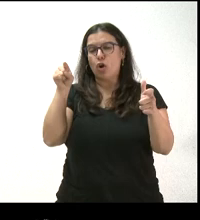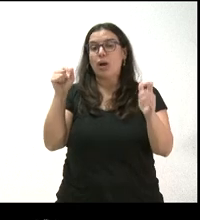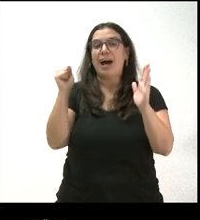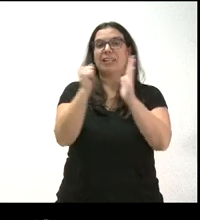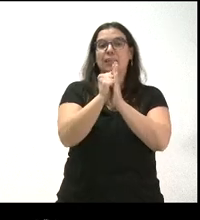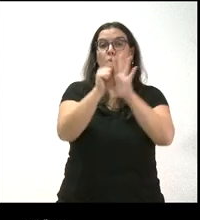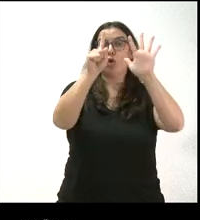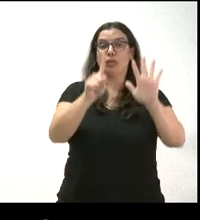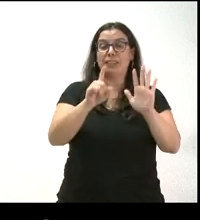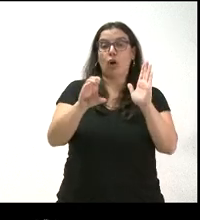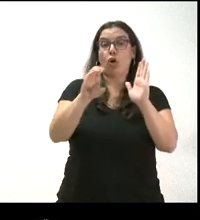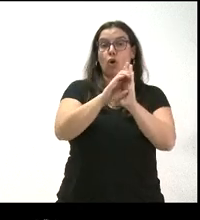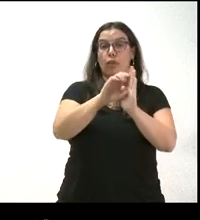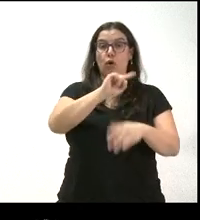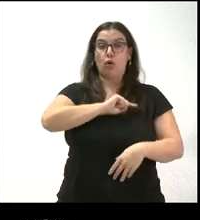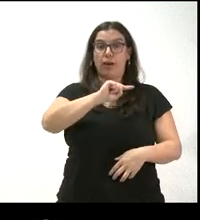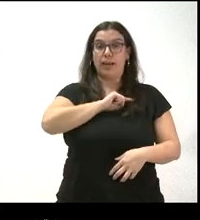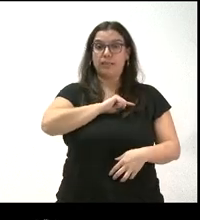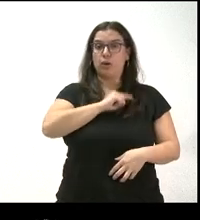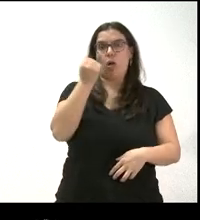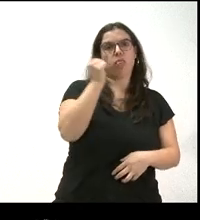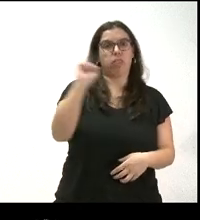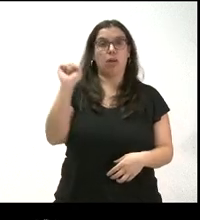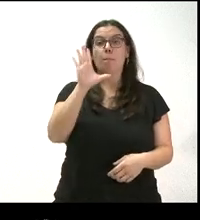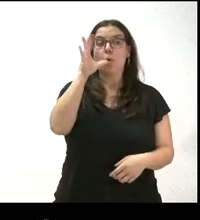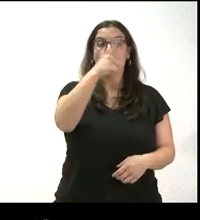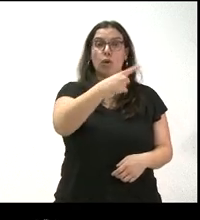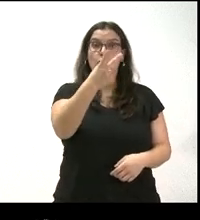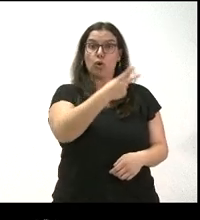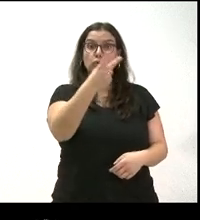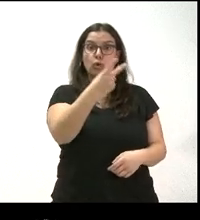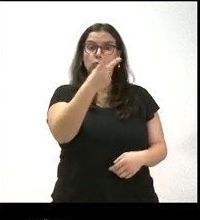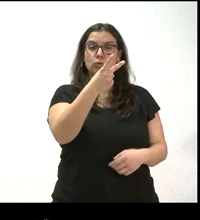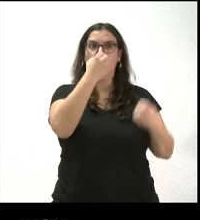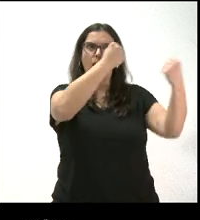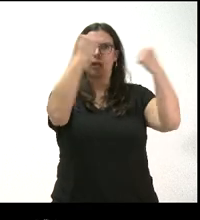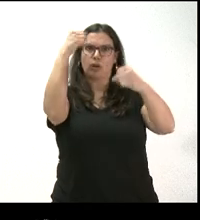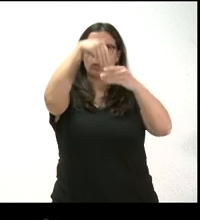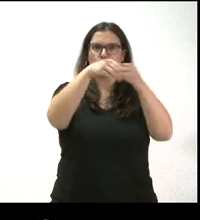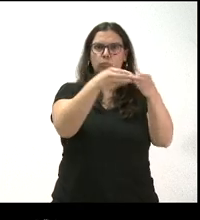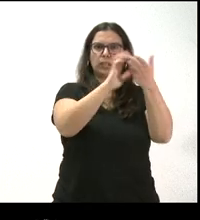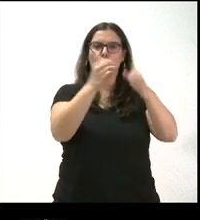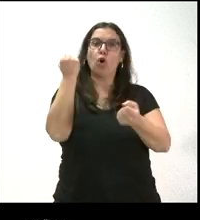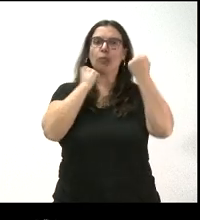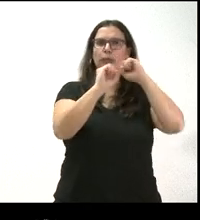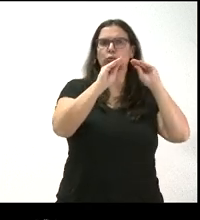sexto del Código Ético respecto al comportamiento que deben tener los altos cargos de la Junta de Castilla y León.